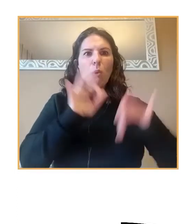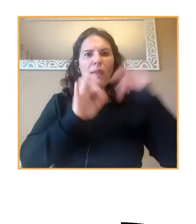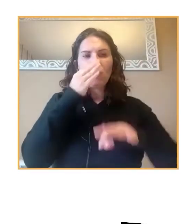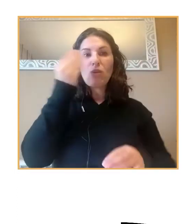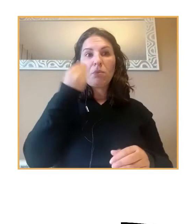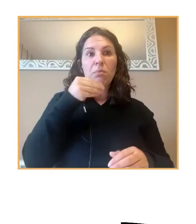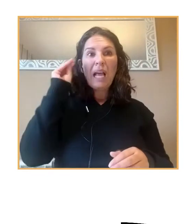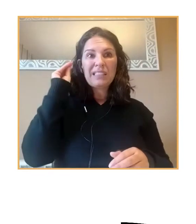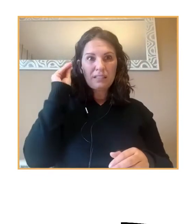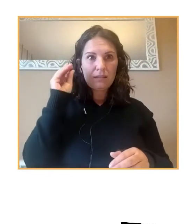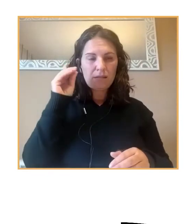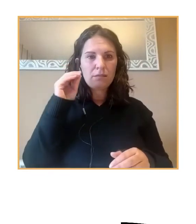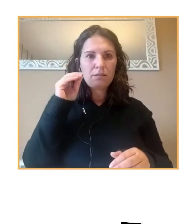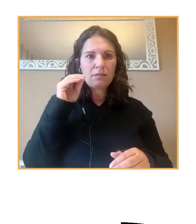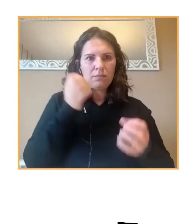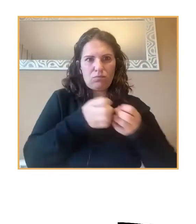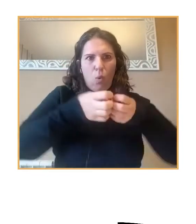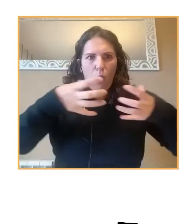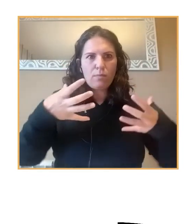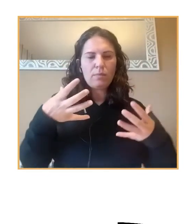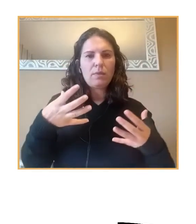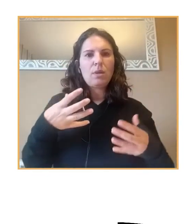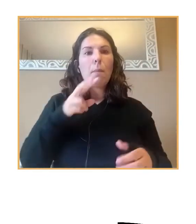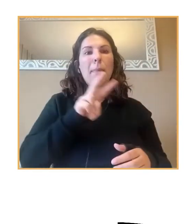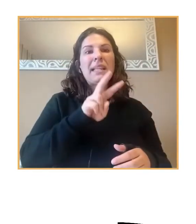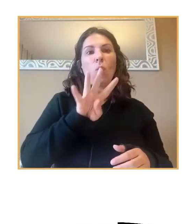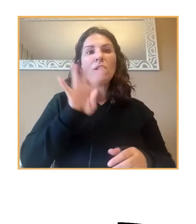haciendo usuarios de estos fármacos un...